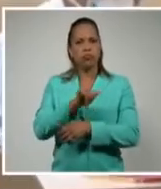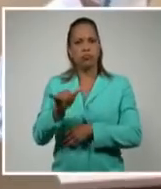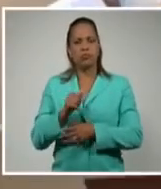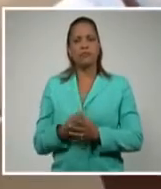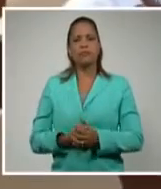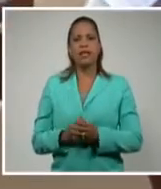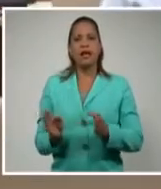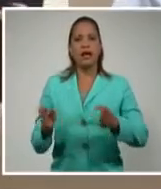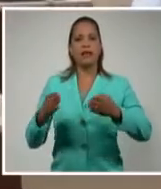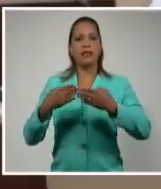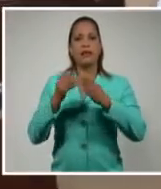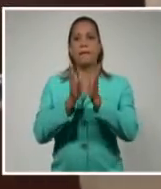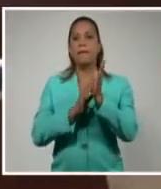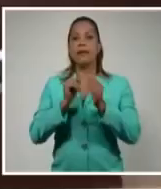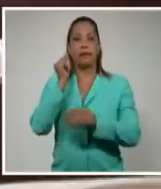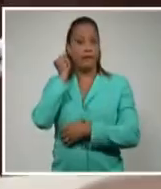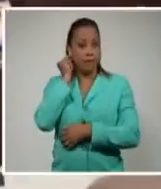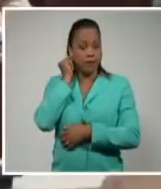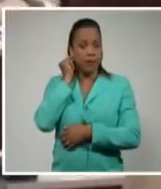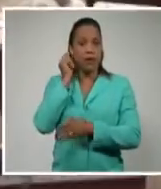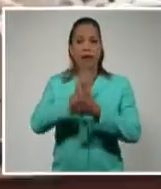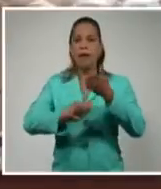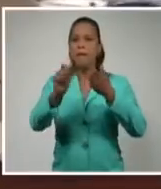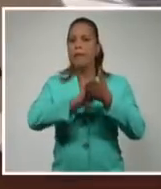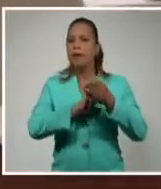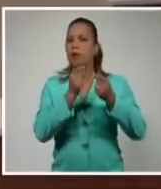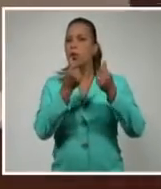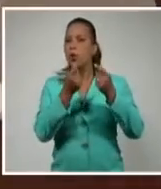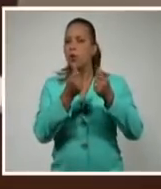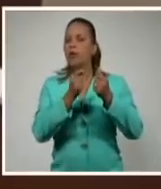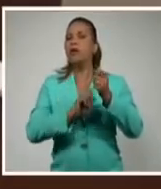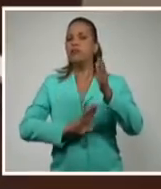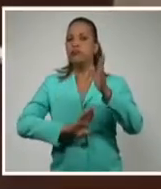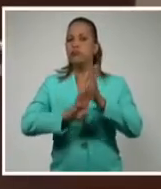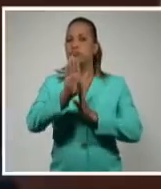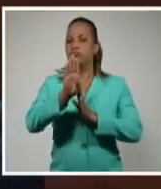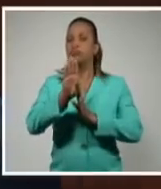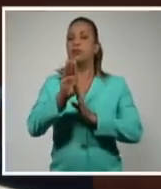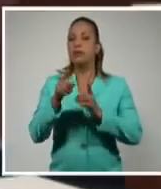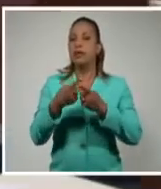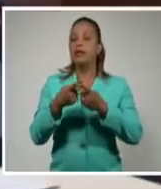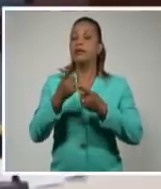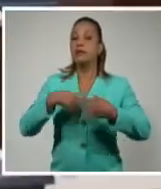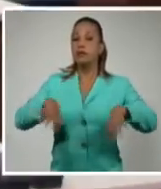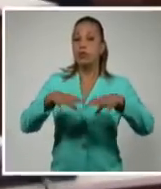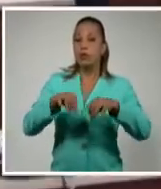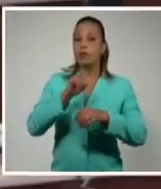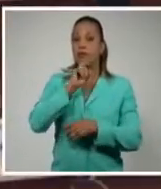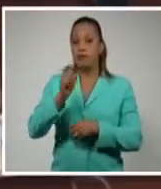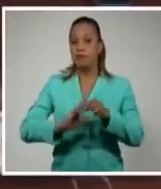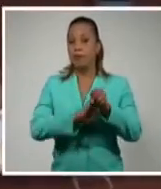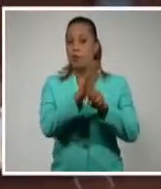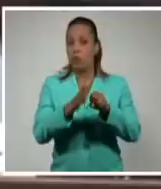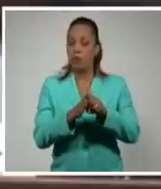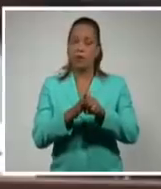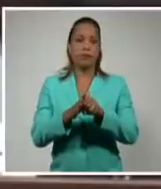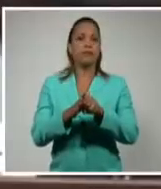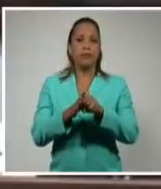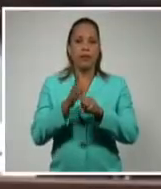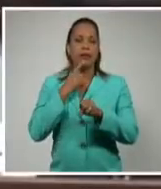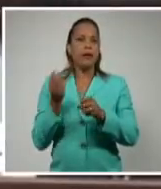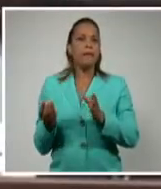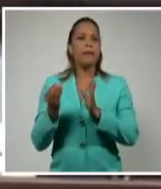cierre del mes de febrero, plan de la economía continúa desarrollándose en medio del difícil escenario de la pandemia. Unido a la